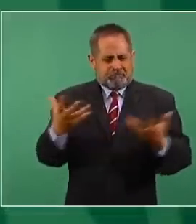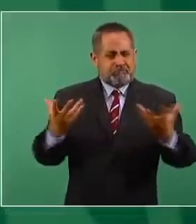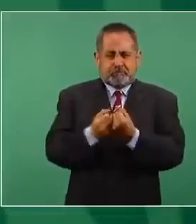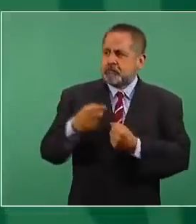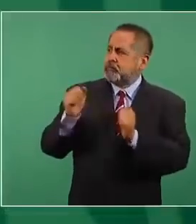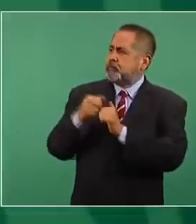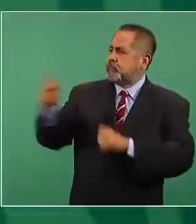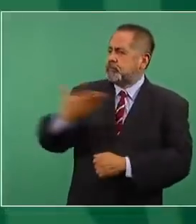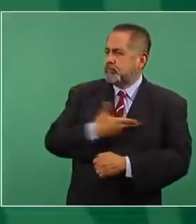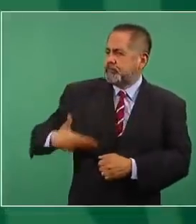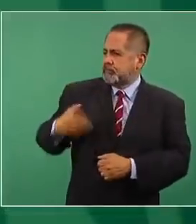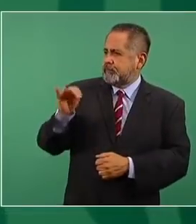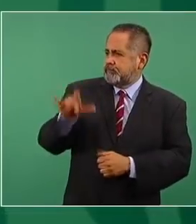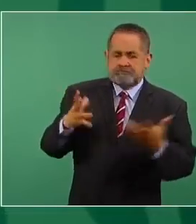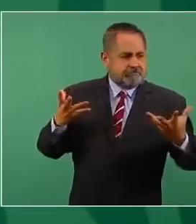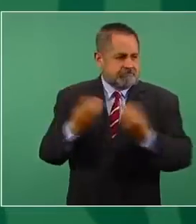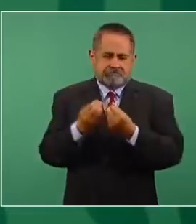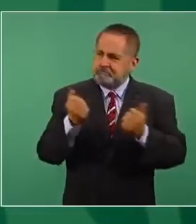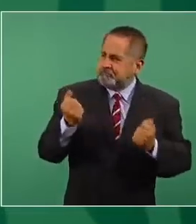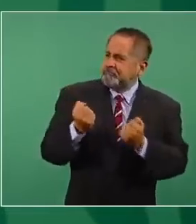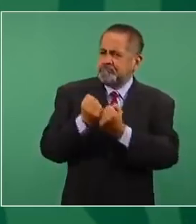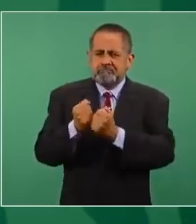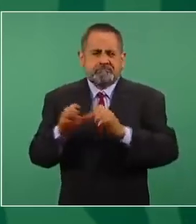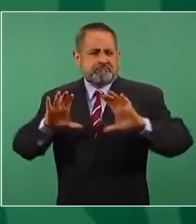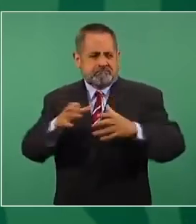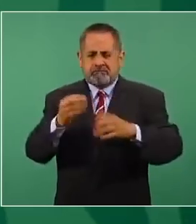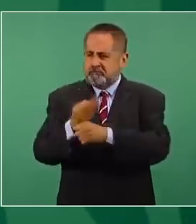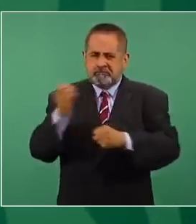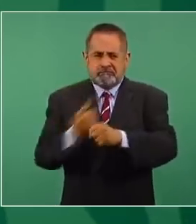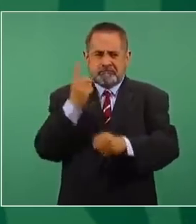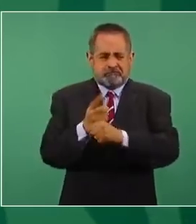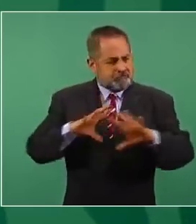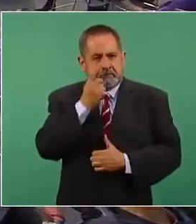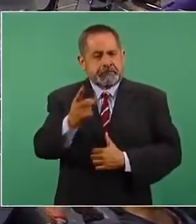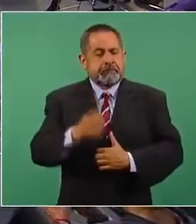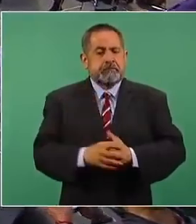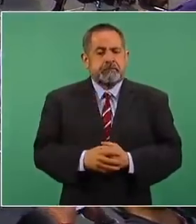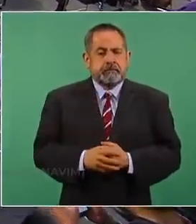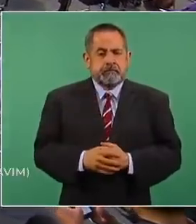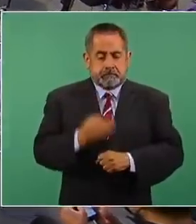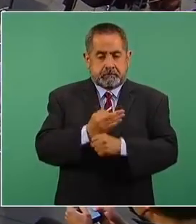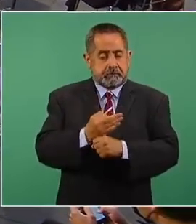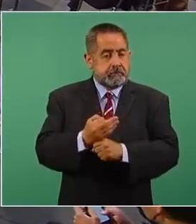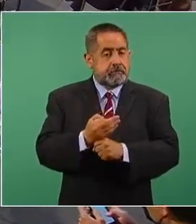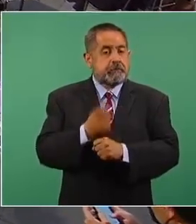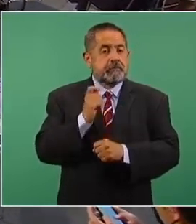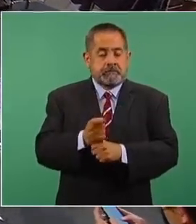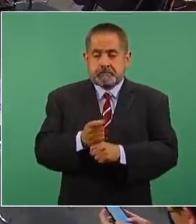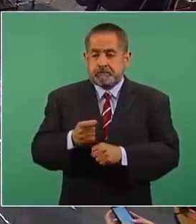gabinete, señor presidente, lo estamos haciendo con esta oportunidad que nos ha dado. A partir de esta